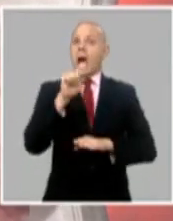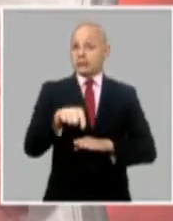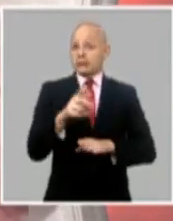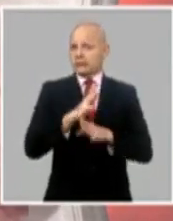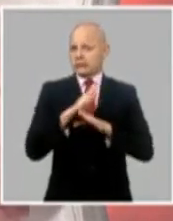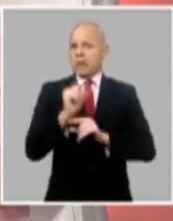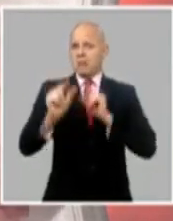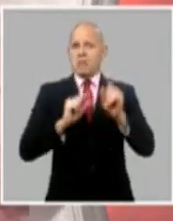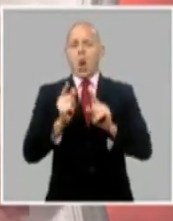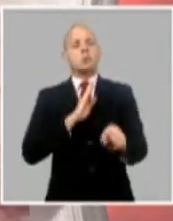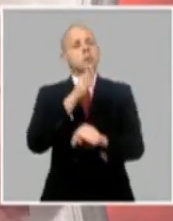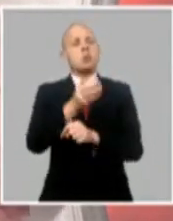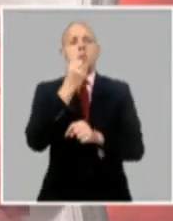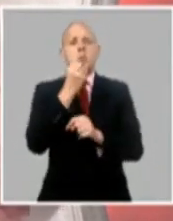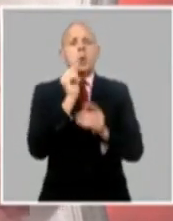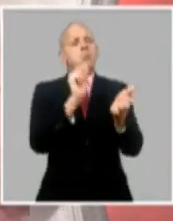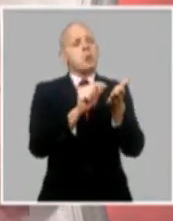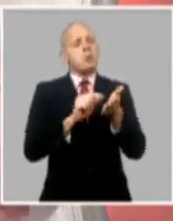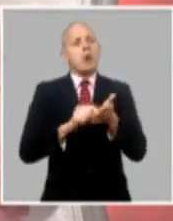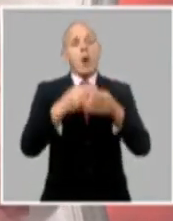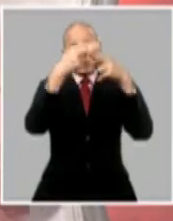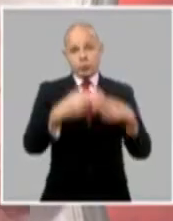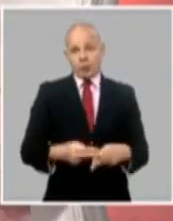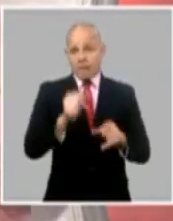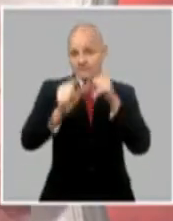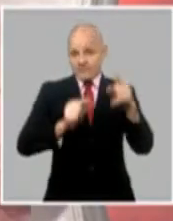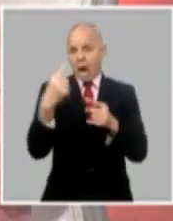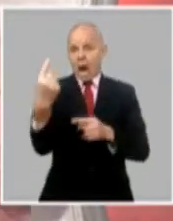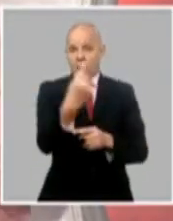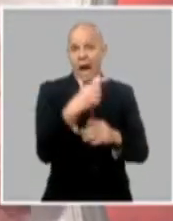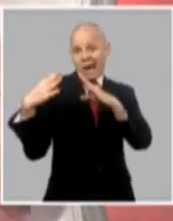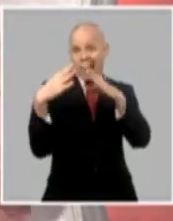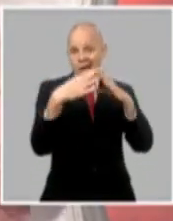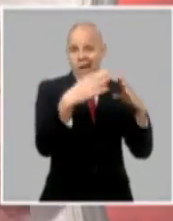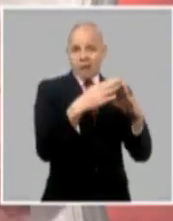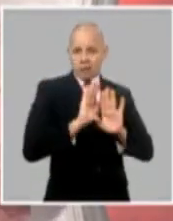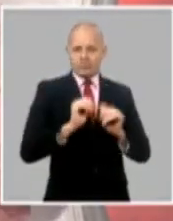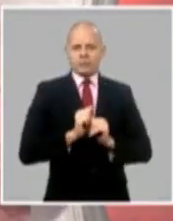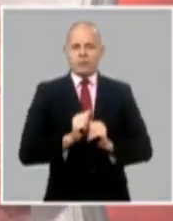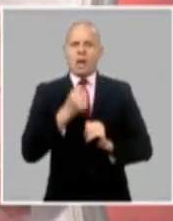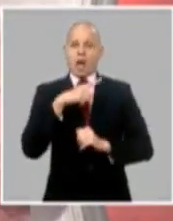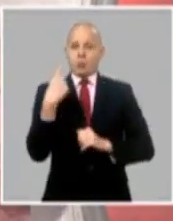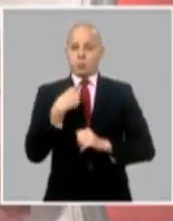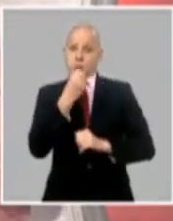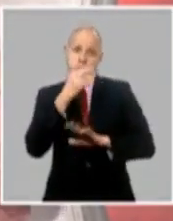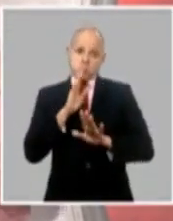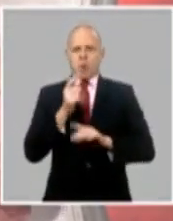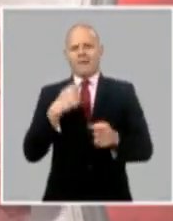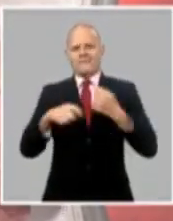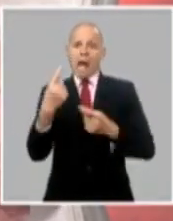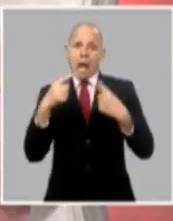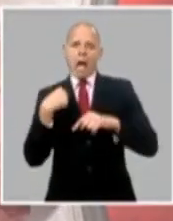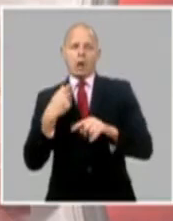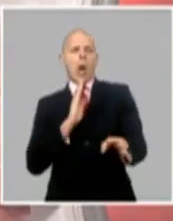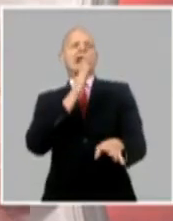que va a permitir con eso que ya todo el que se vea registrar, porque hace alguna actividad asociada al comercio,